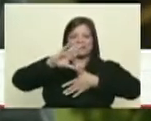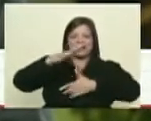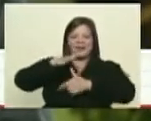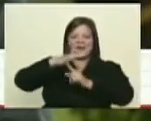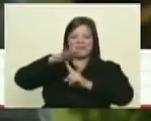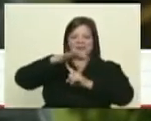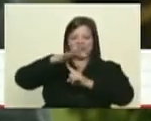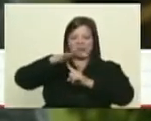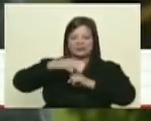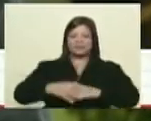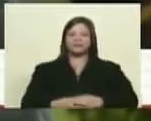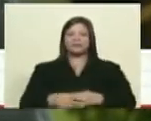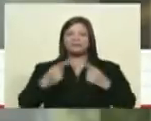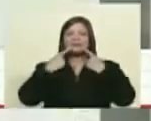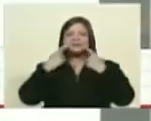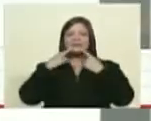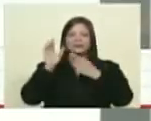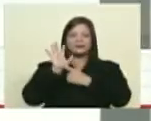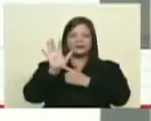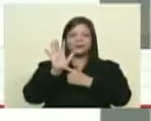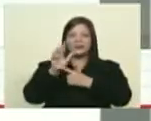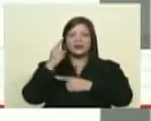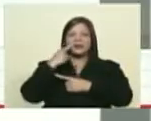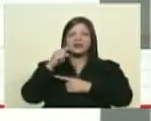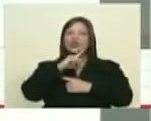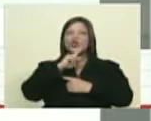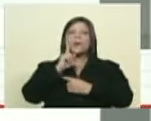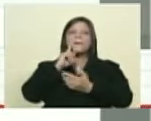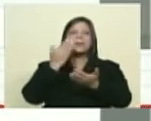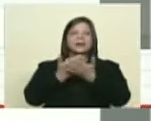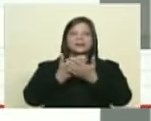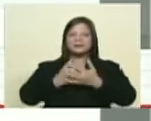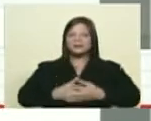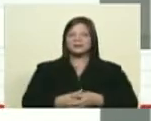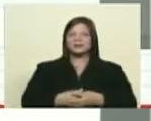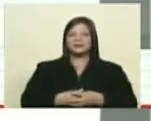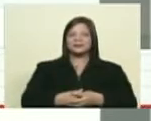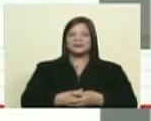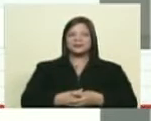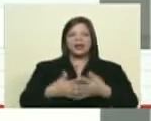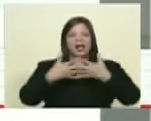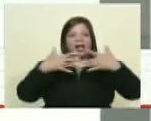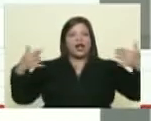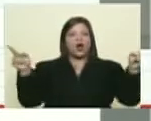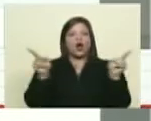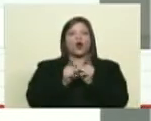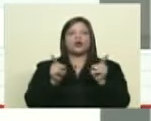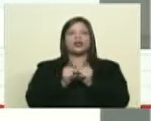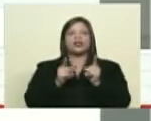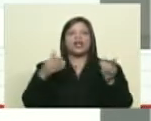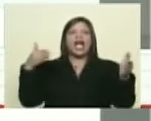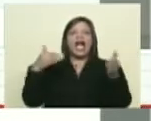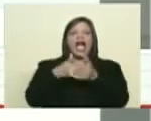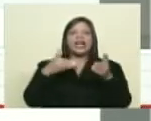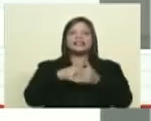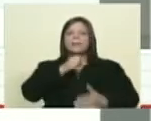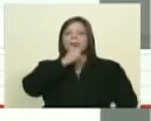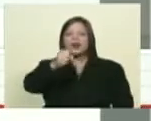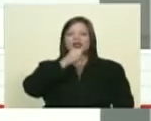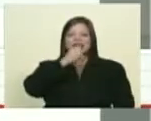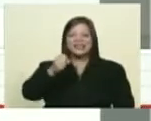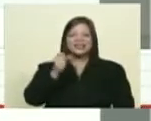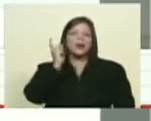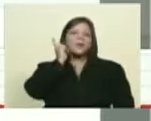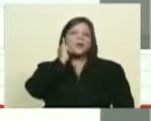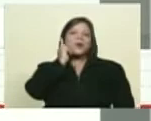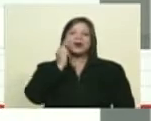filben veamos la primera de ellas en una frase corta que es un antiperiodista pregunta Laurita